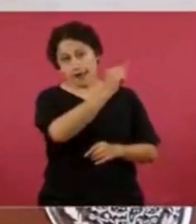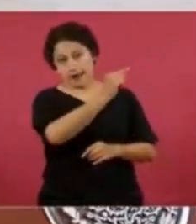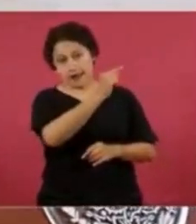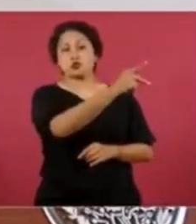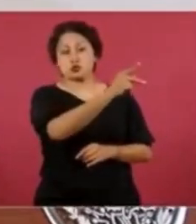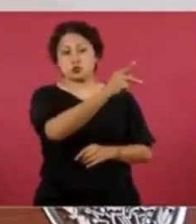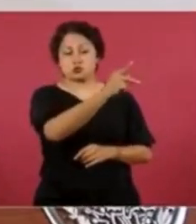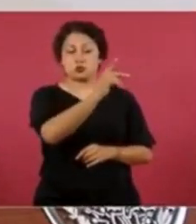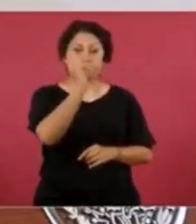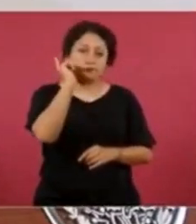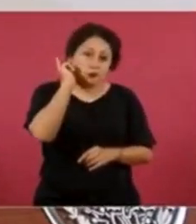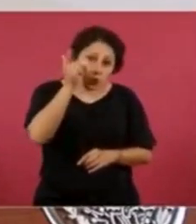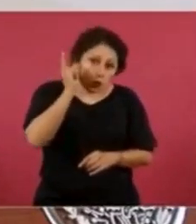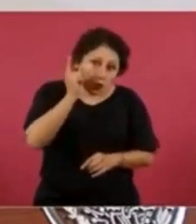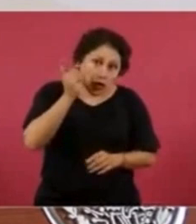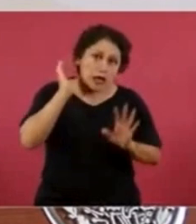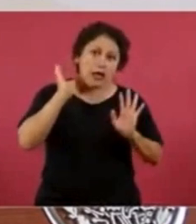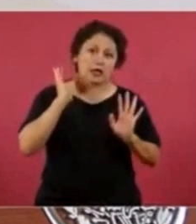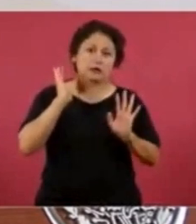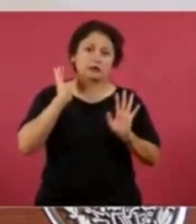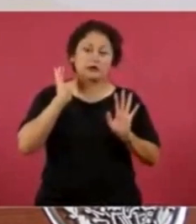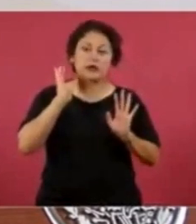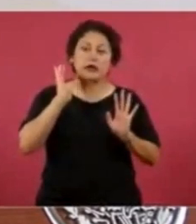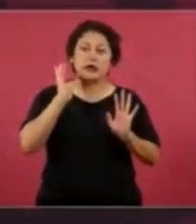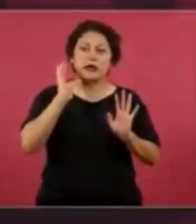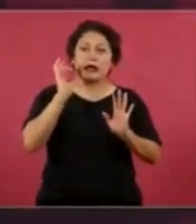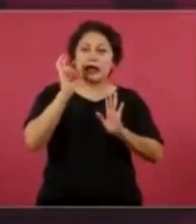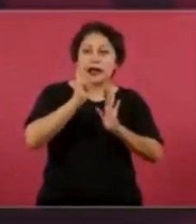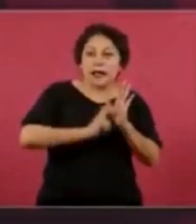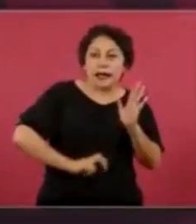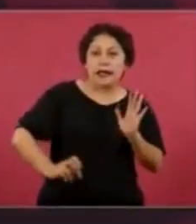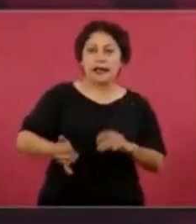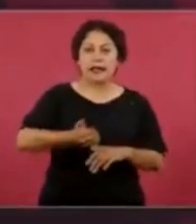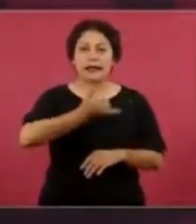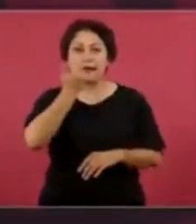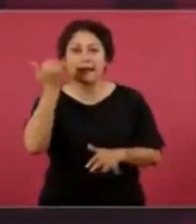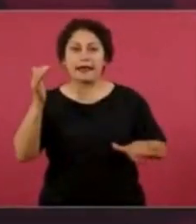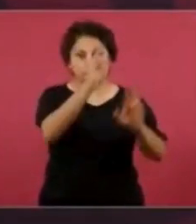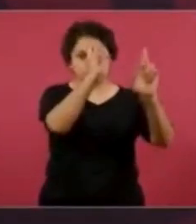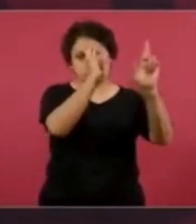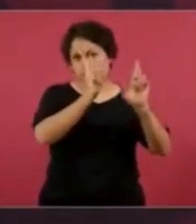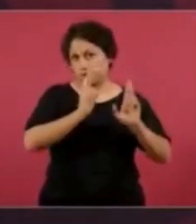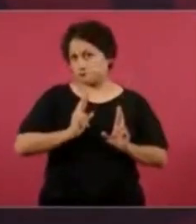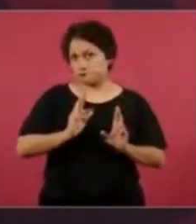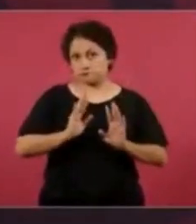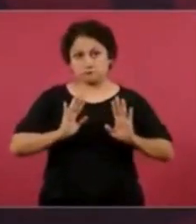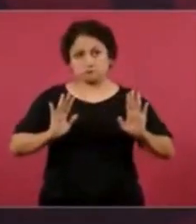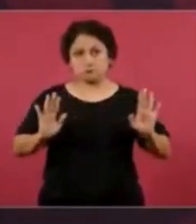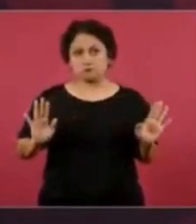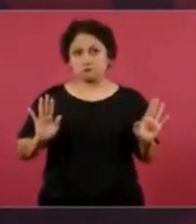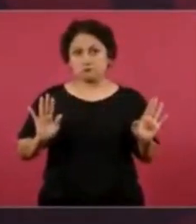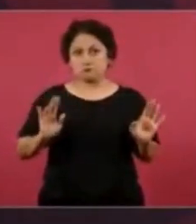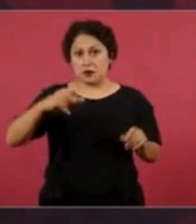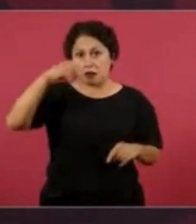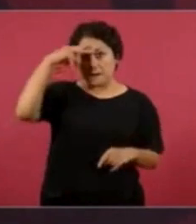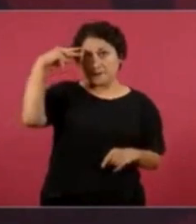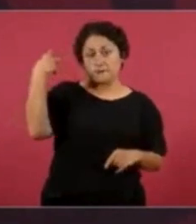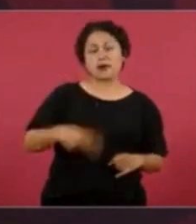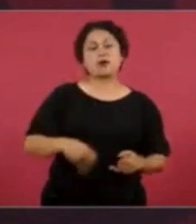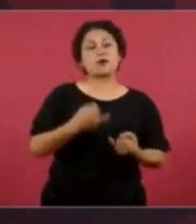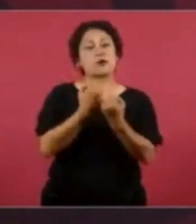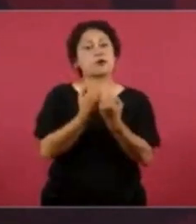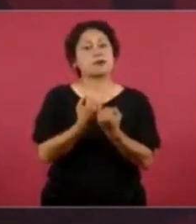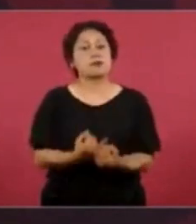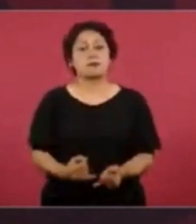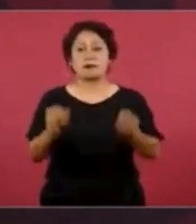financieros internacionales. En otro tema relevante, el presidente anunció que este día se reunirá con los familiares de